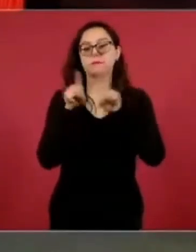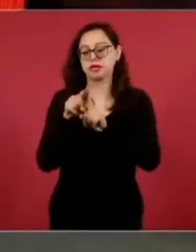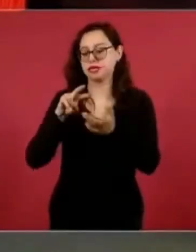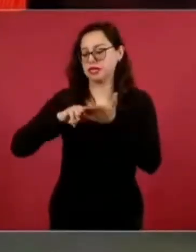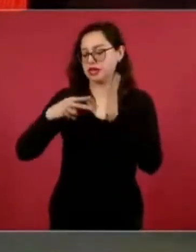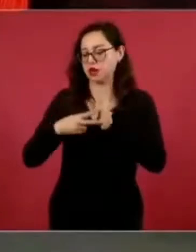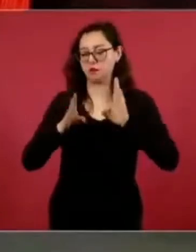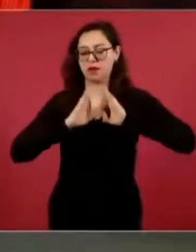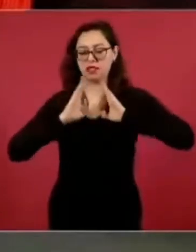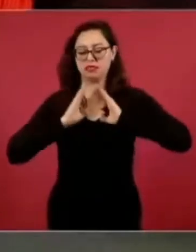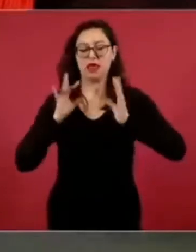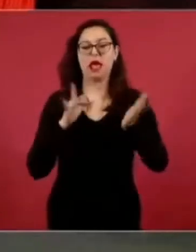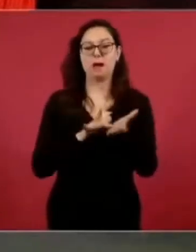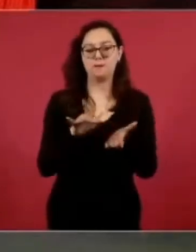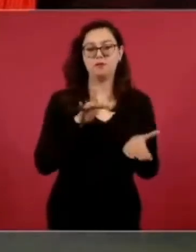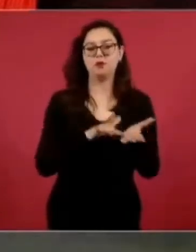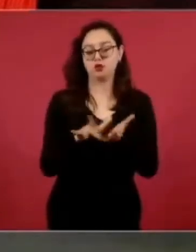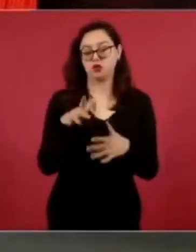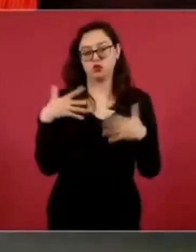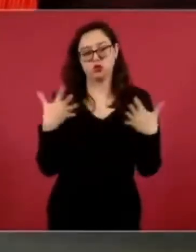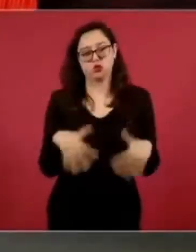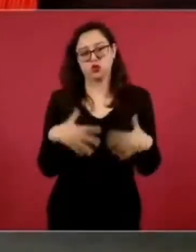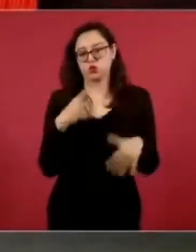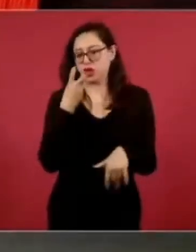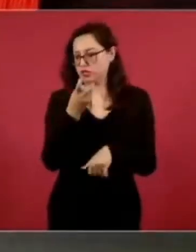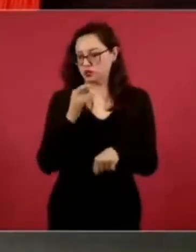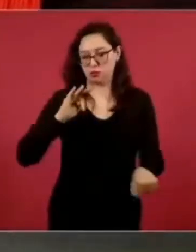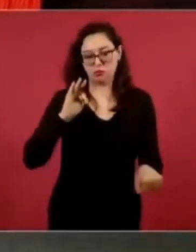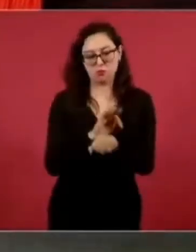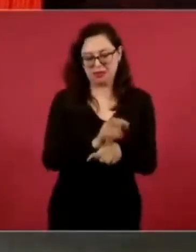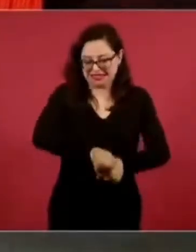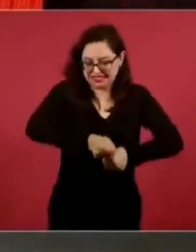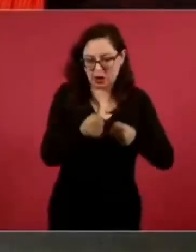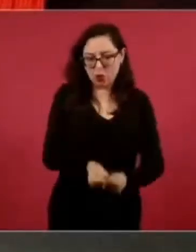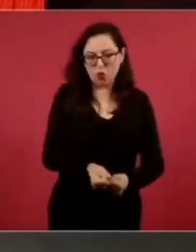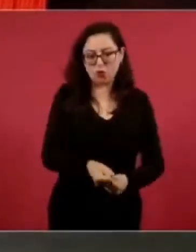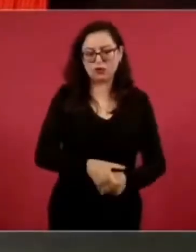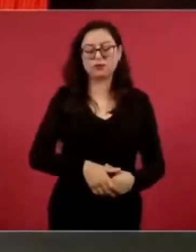militares, que eso es una garantía. Muy bien.